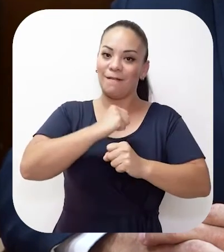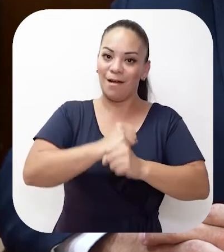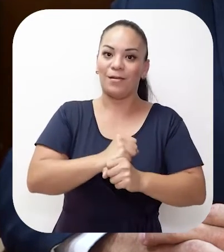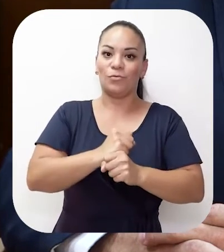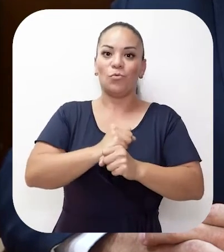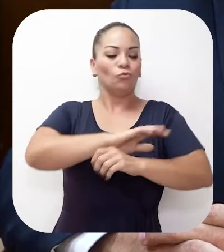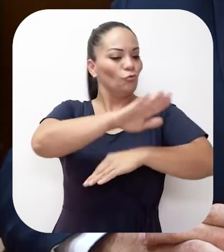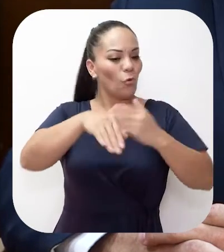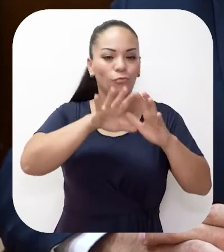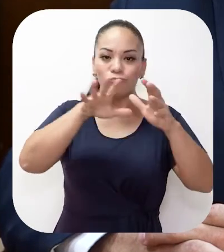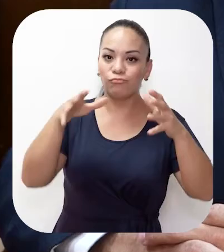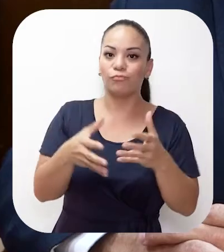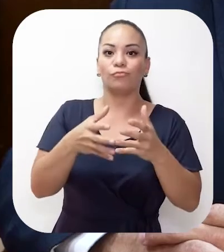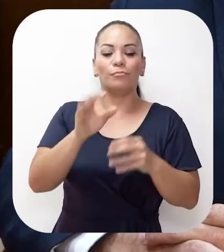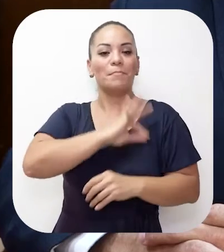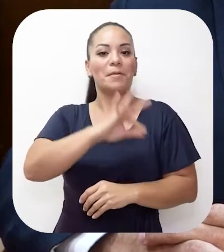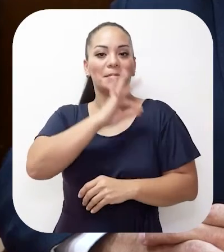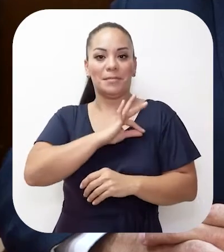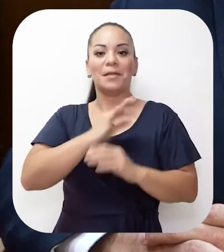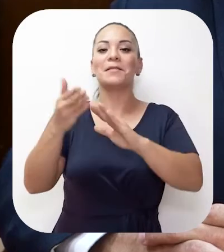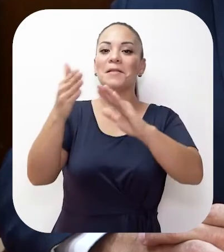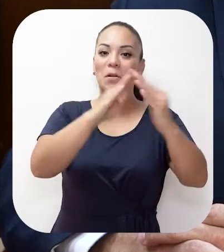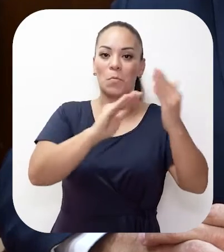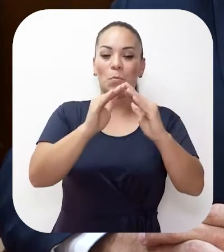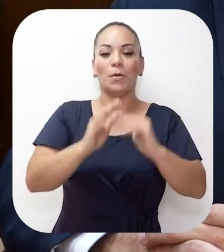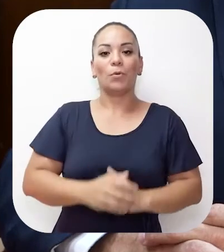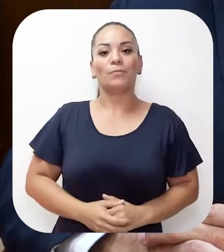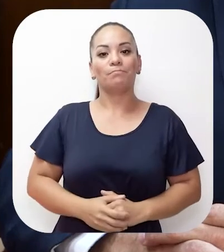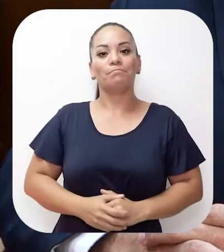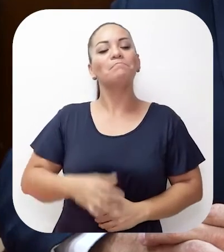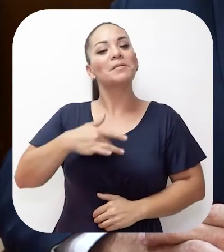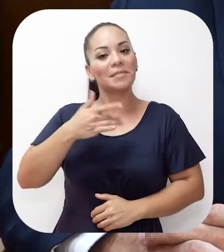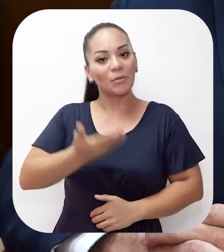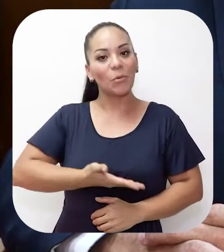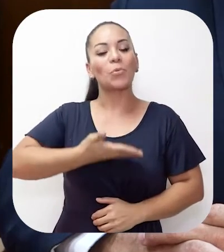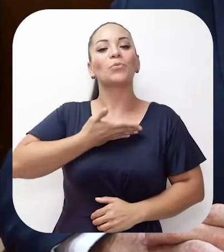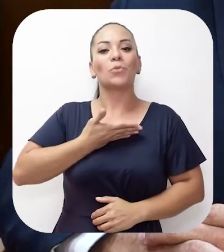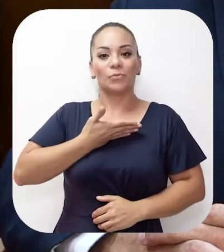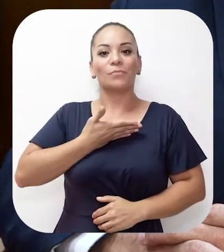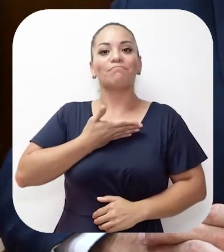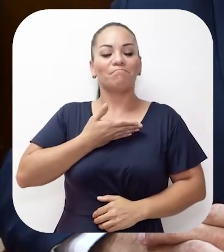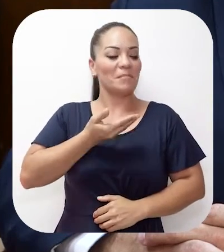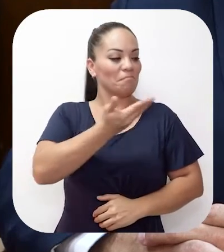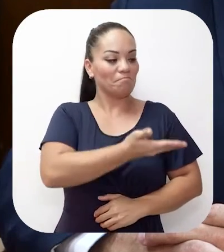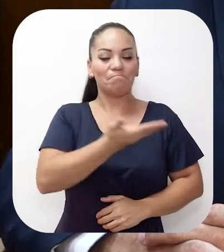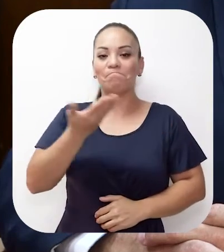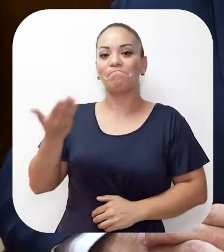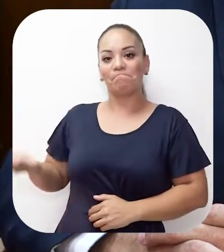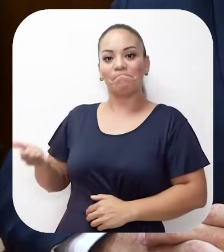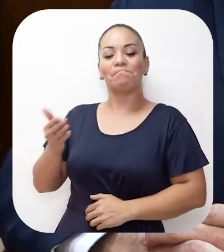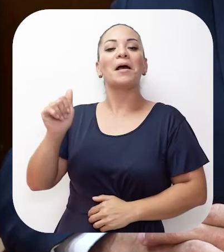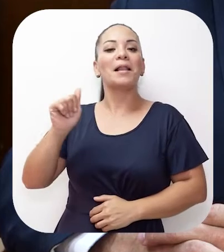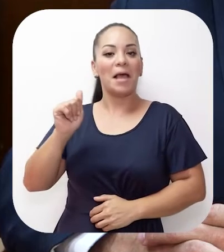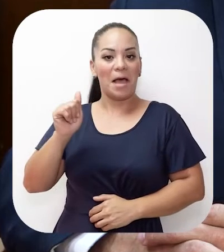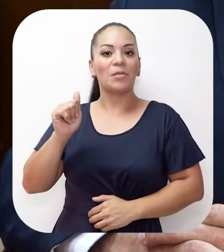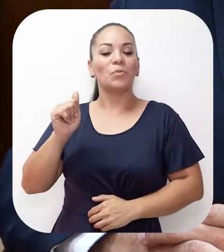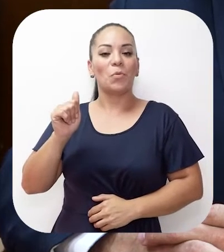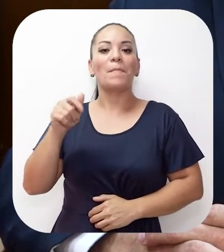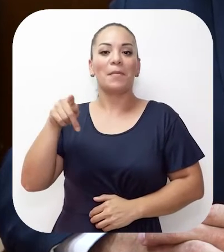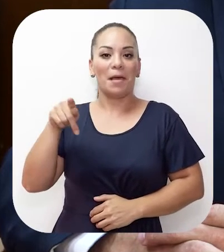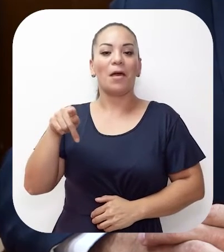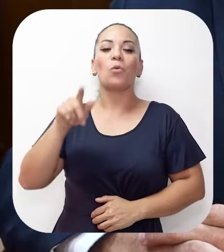todos por el bienestar del pueblo. Muy orgulloso de mis colegas, de don Alejandro